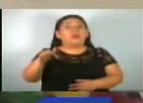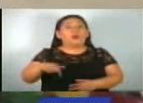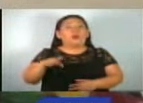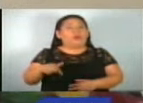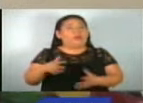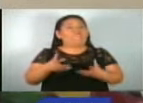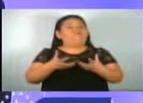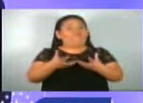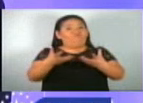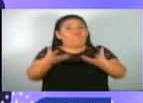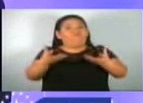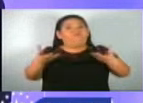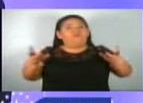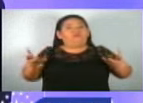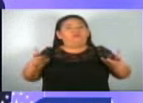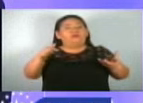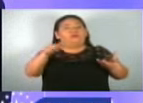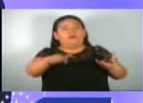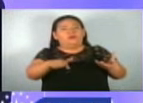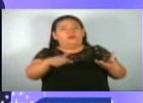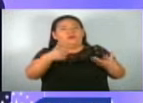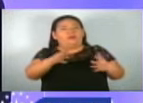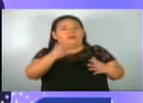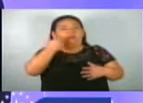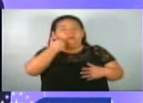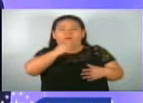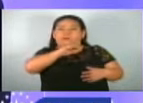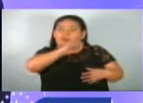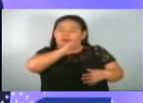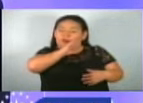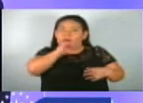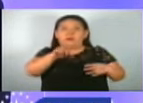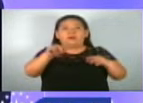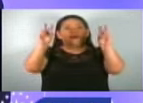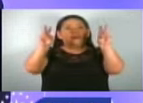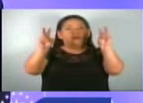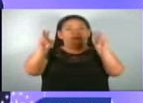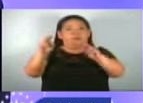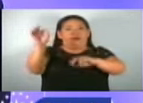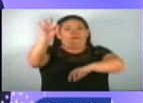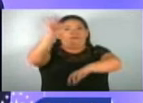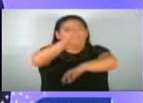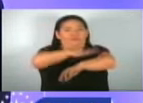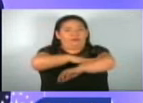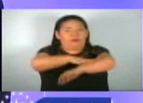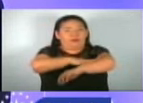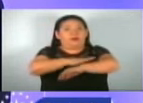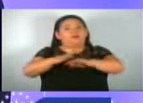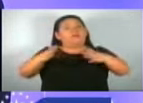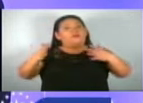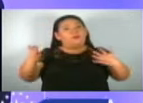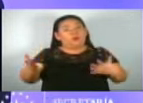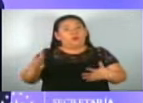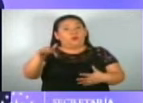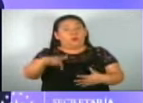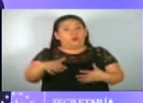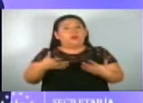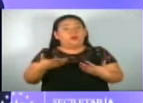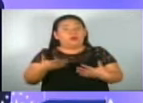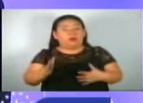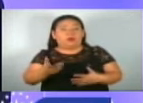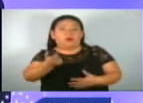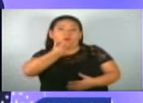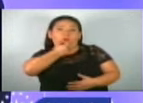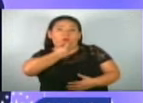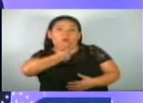importante en la arbovirosis y específicamente en el tema del dengue. Y es así que al momento se tiene el reporte